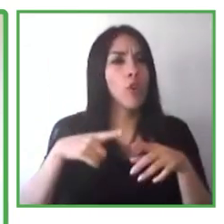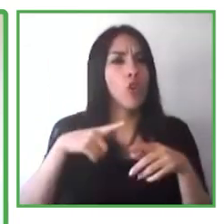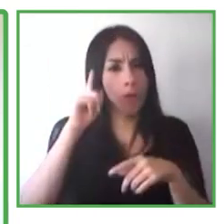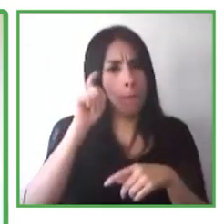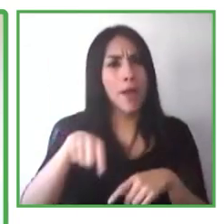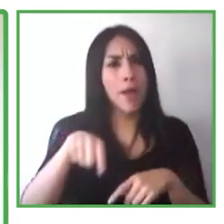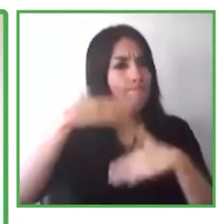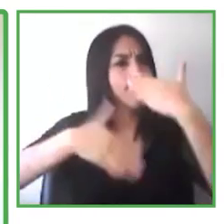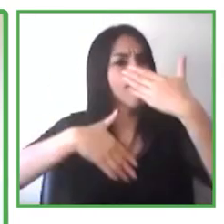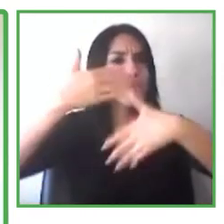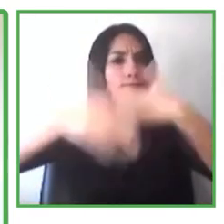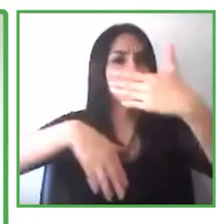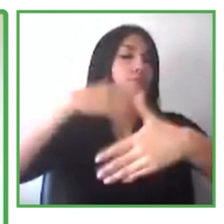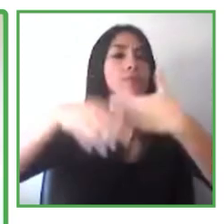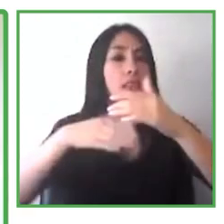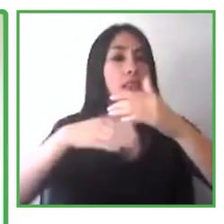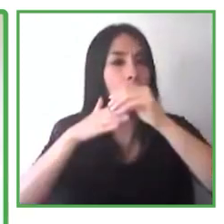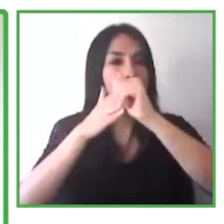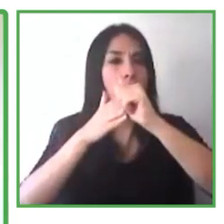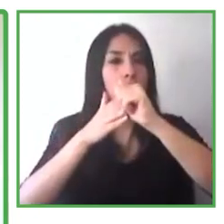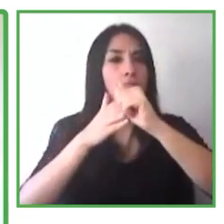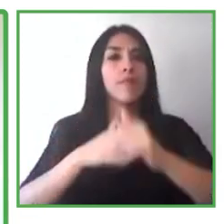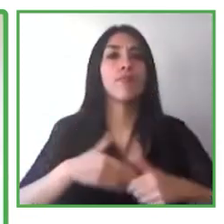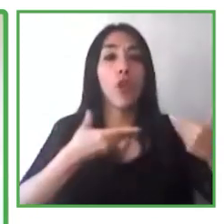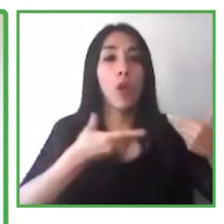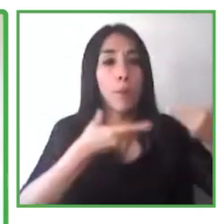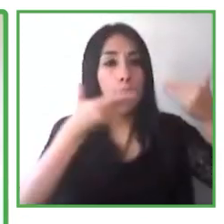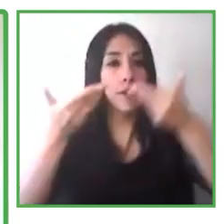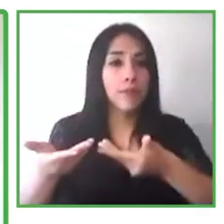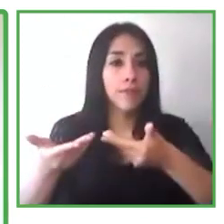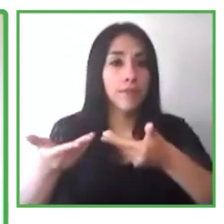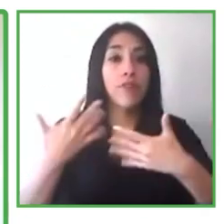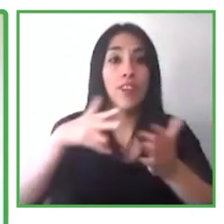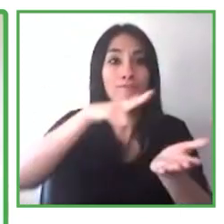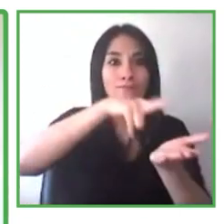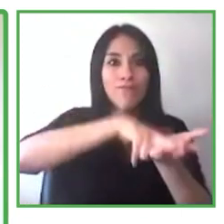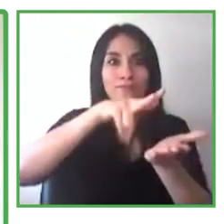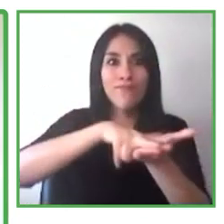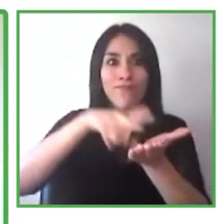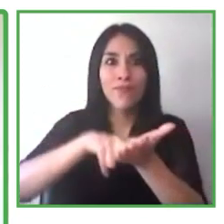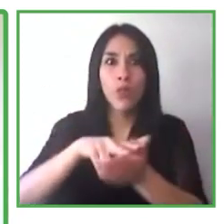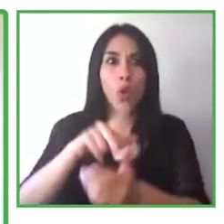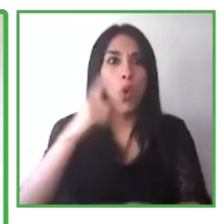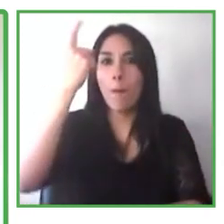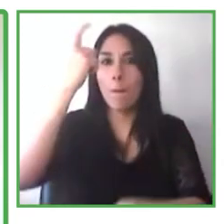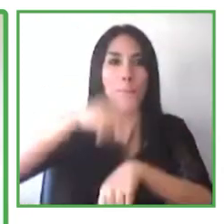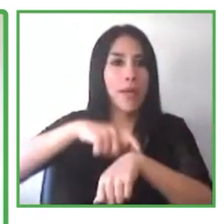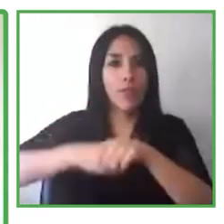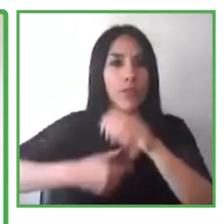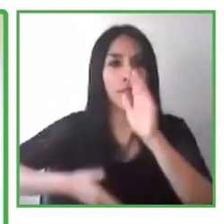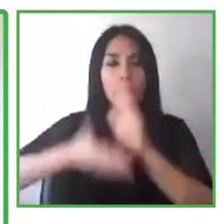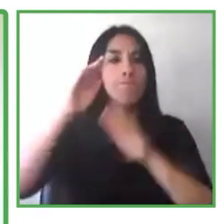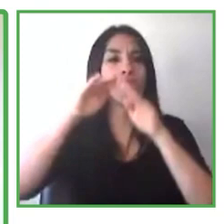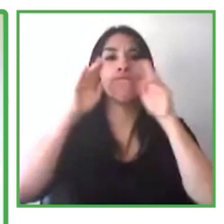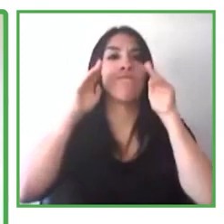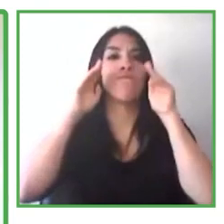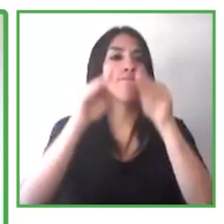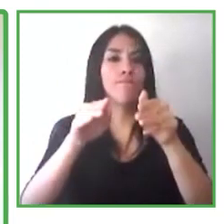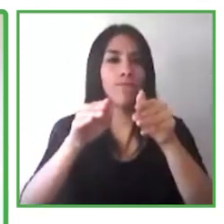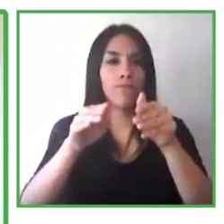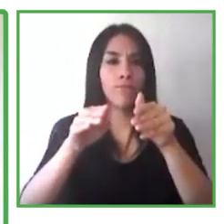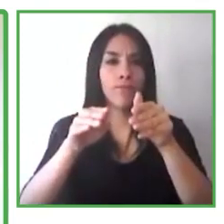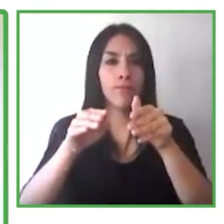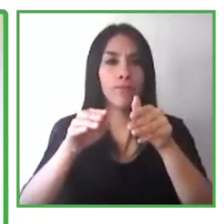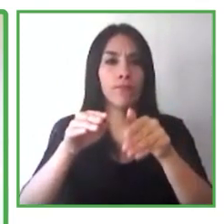donde hemos contratado a más de mil autistas que buscan empleo, porque es muy importante para nosotros, tomamos todos los aprendizajes que tenemos dentro de la empresa